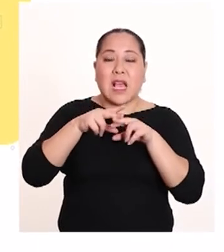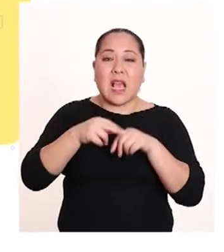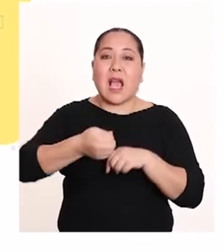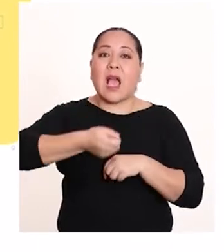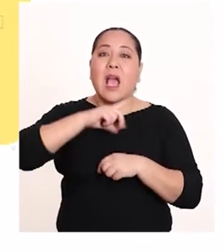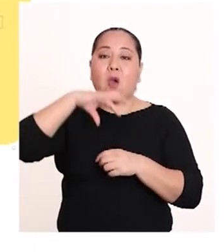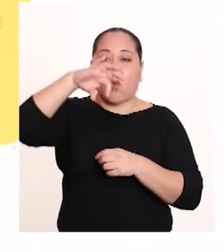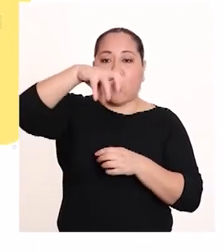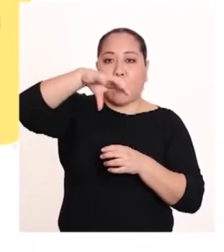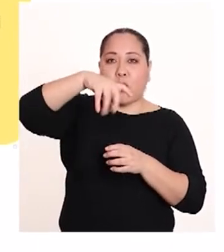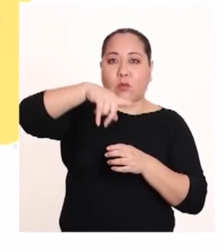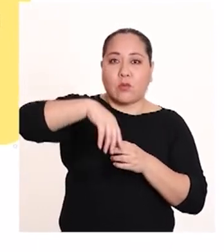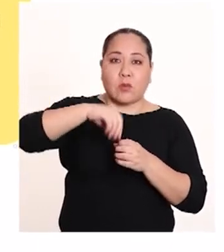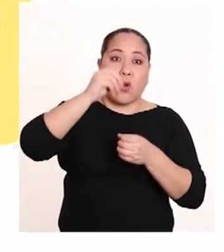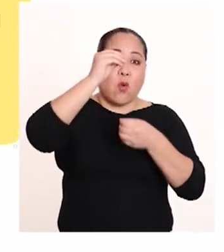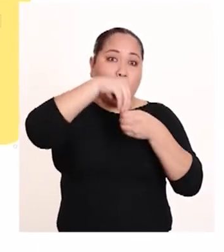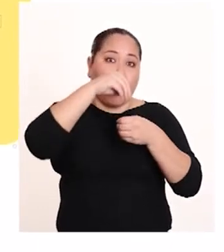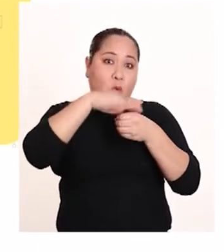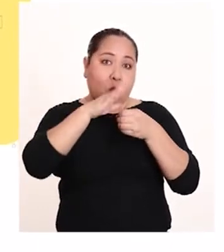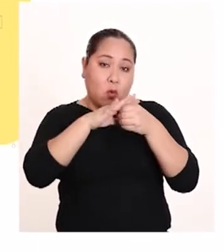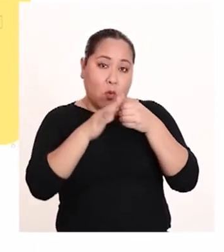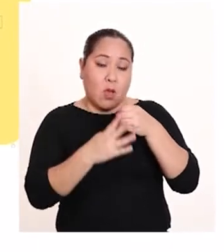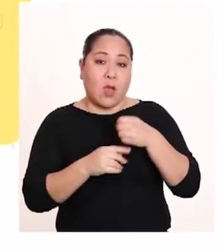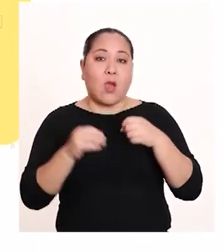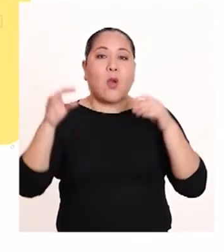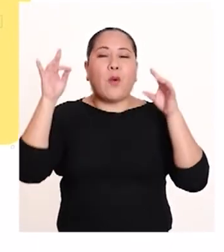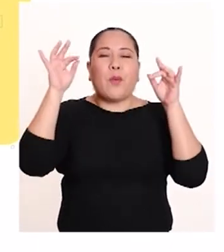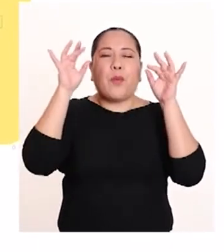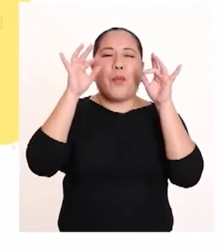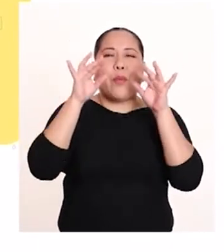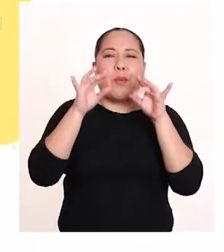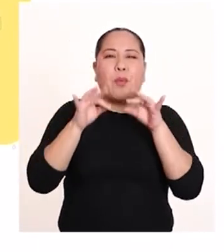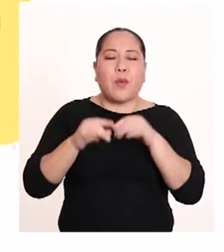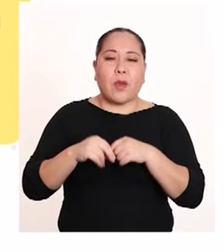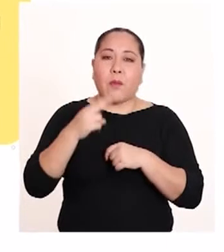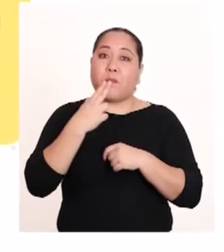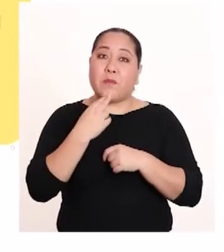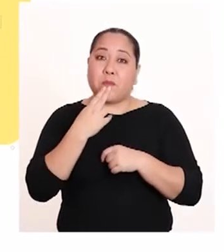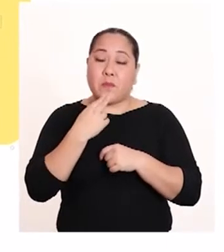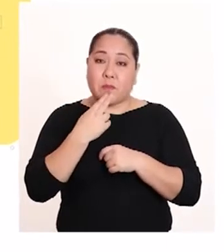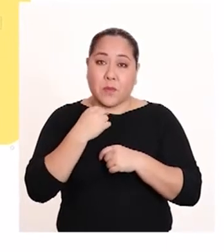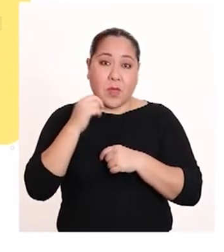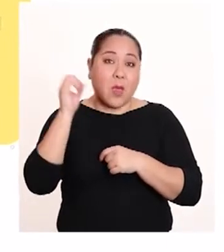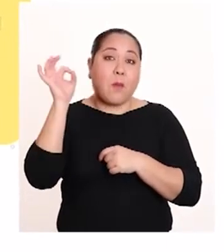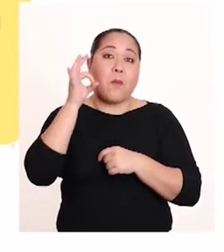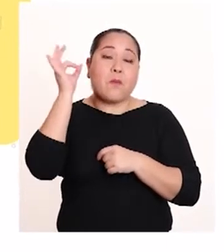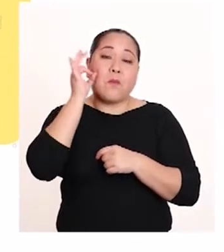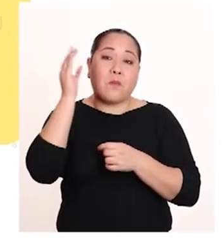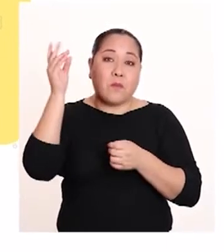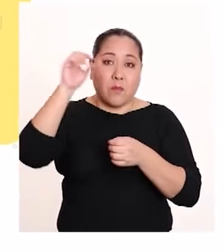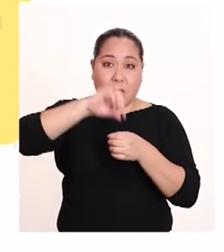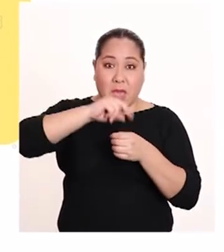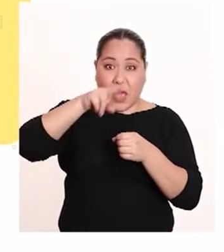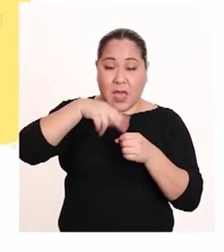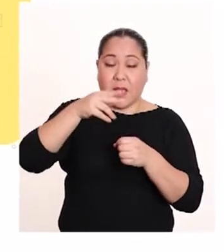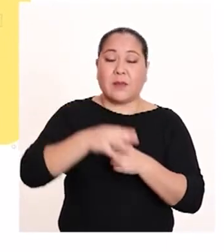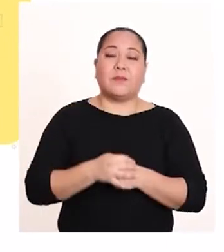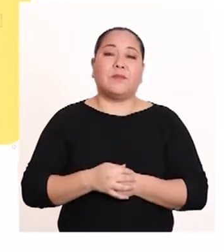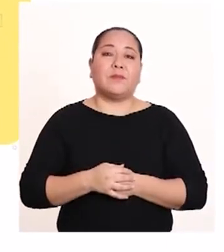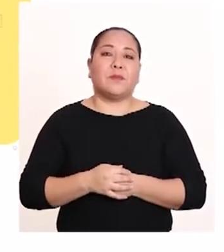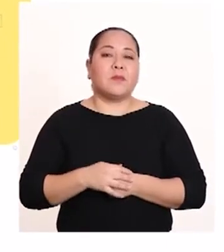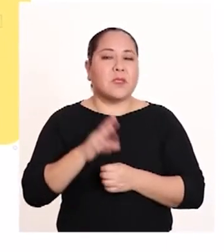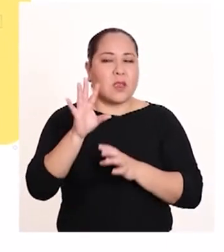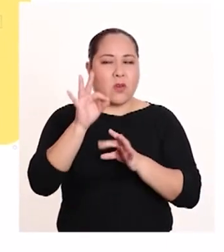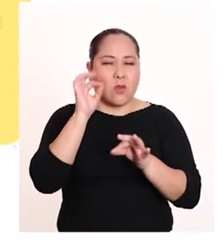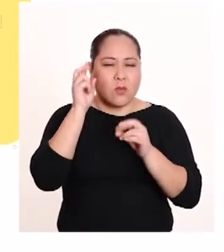agua de grifo y embotellada, polvo ambiental y miel. Además, se ha identificado que los